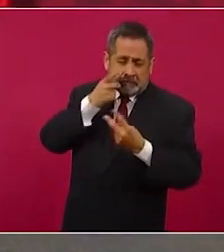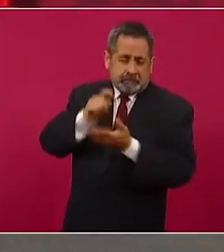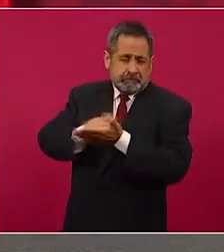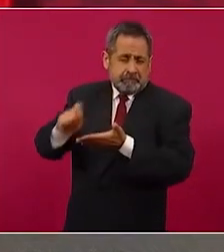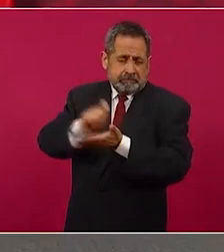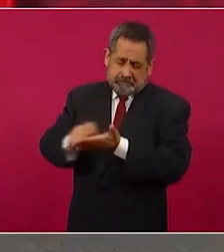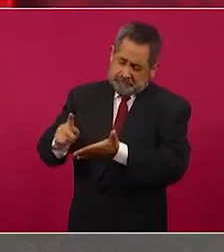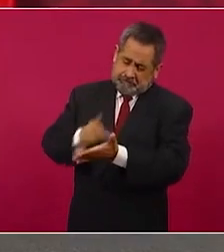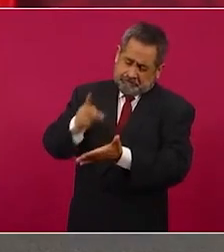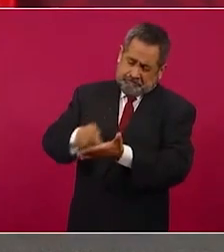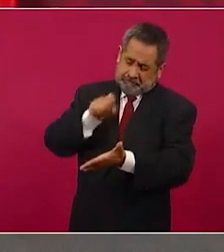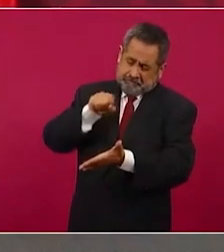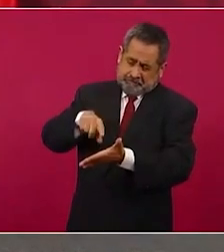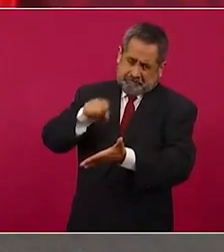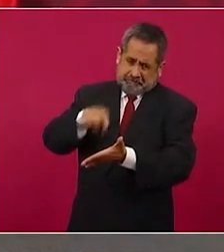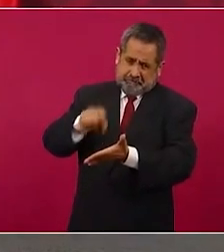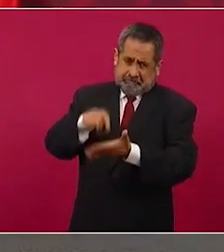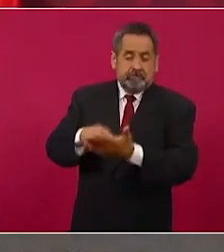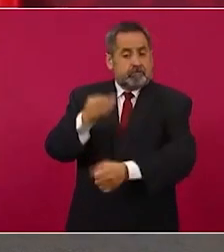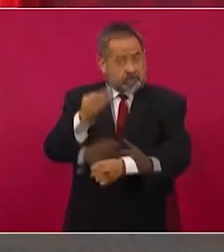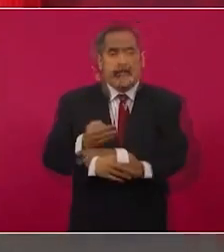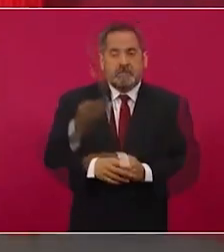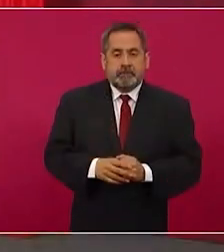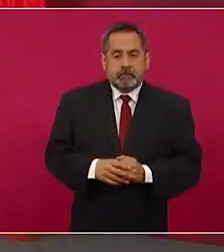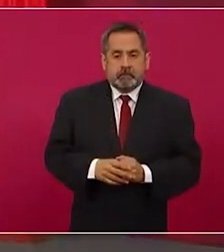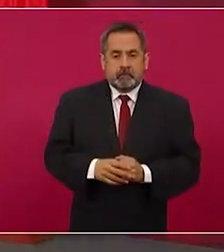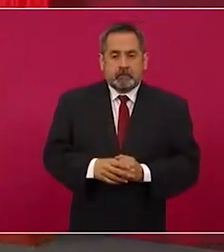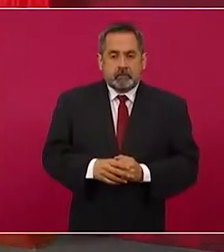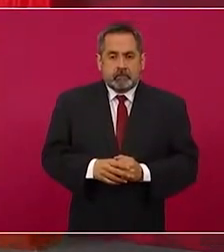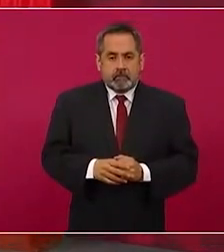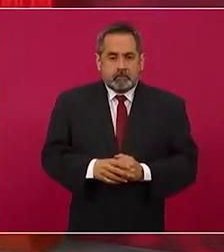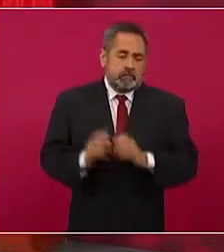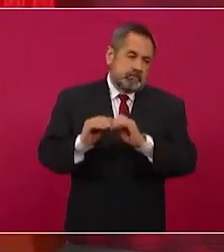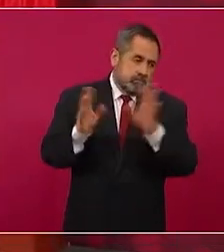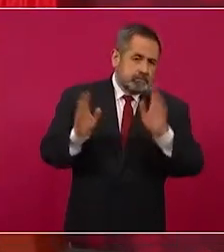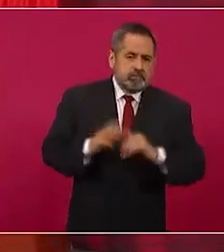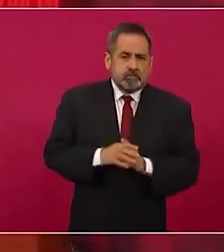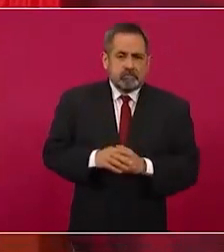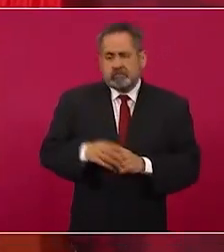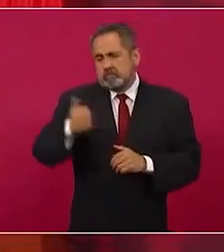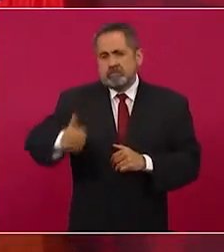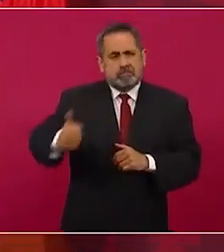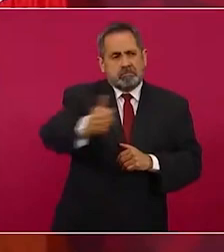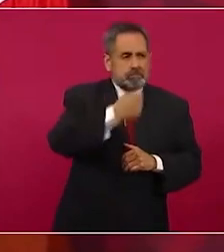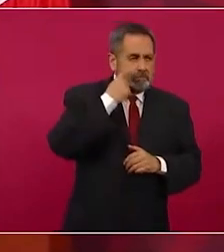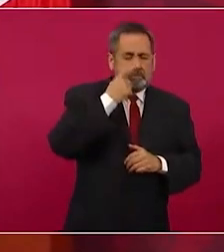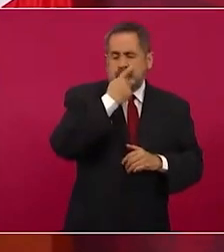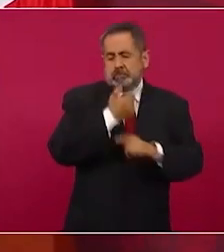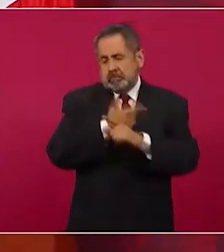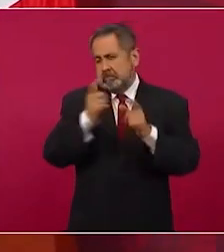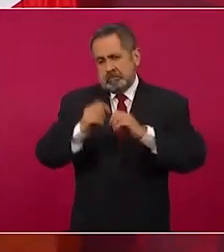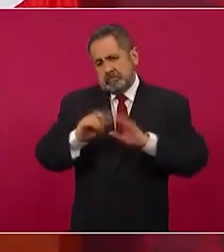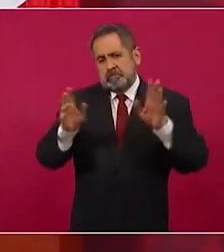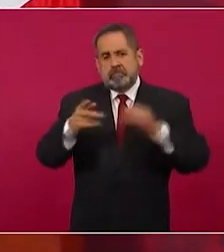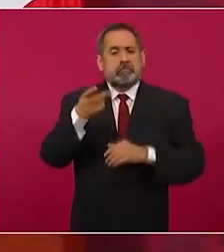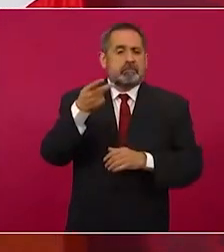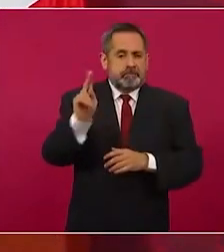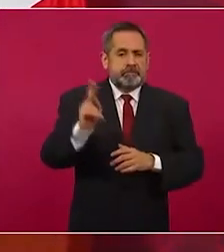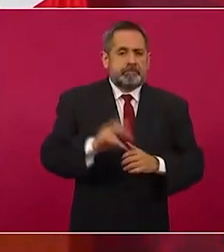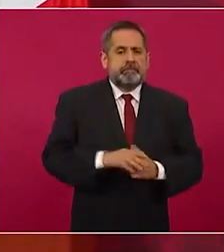es lo que estamos haciendo. Claro que somos libres, pero